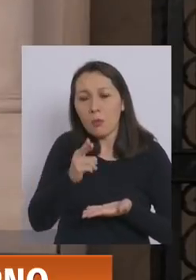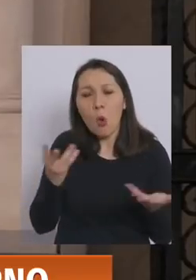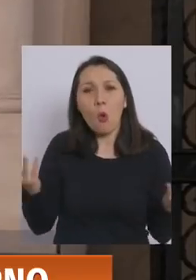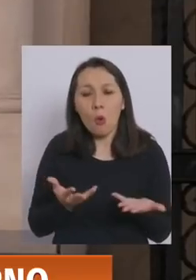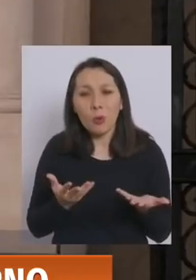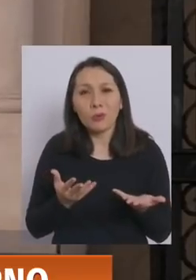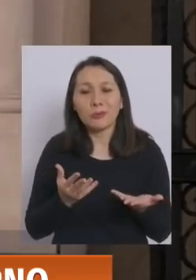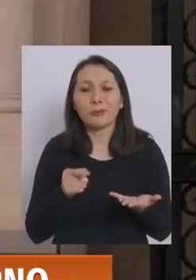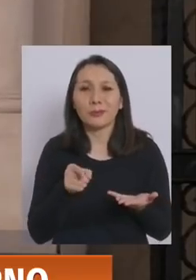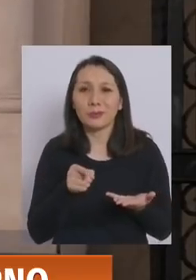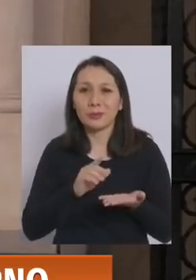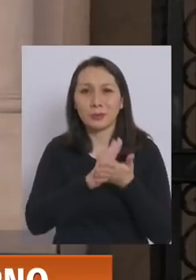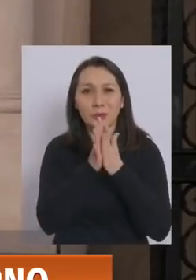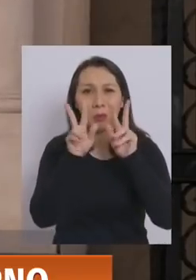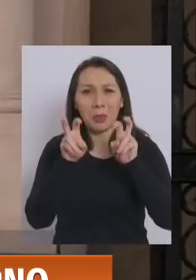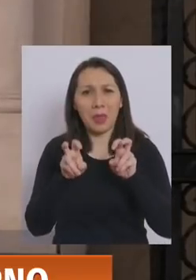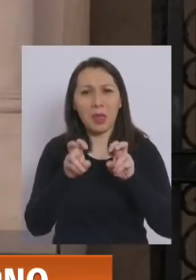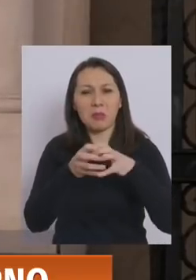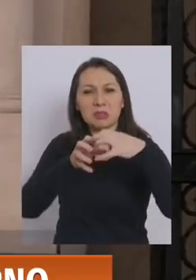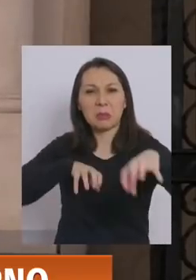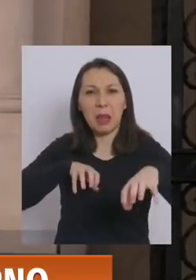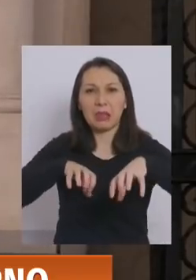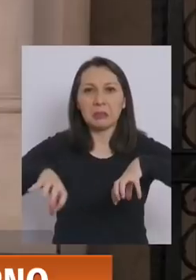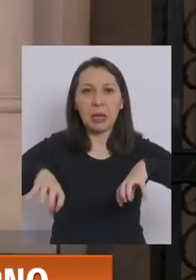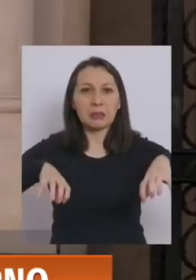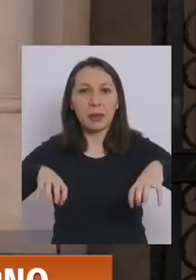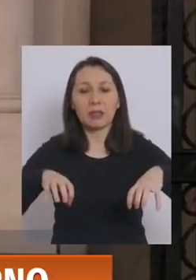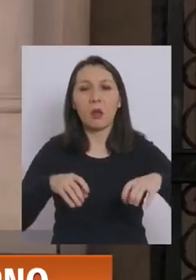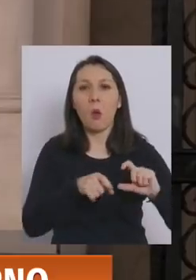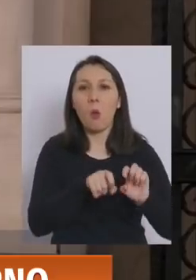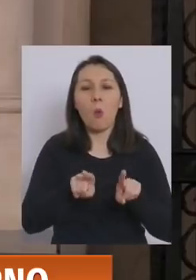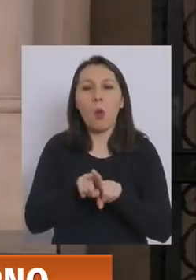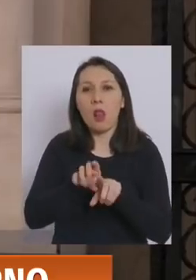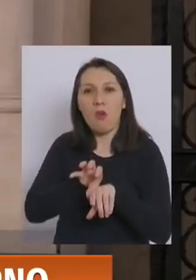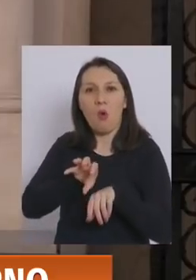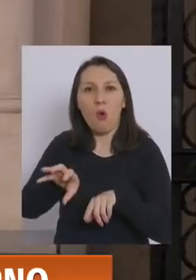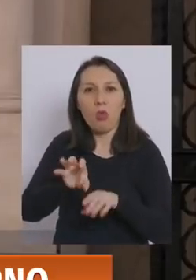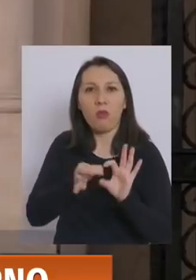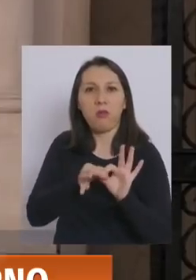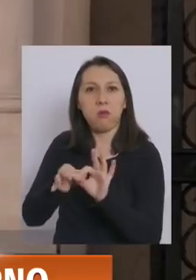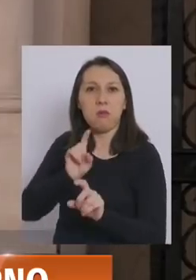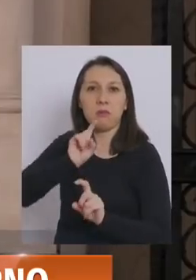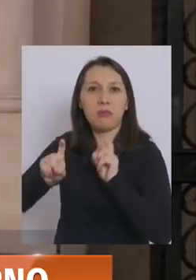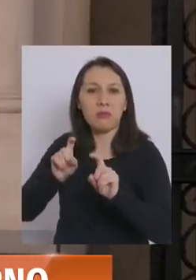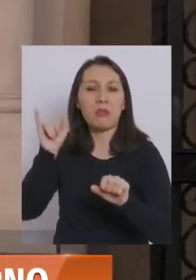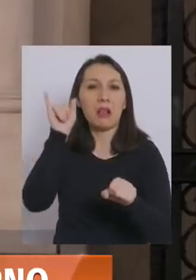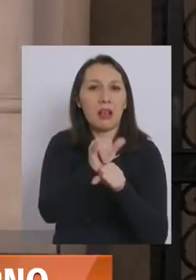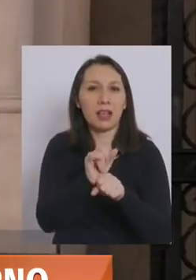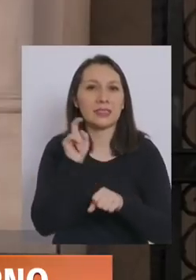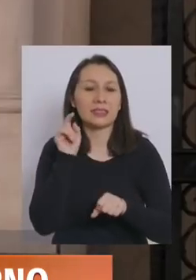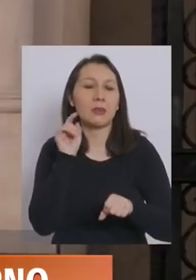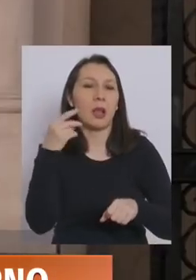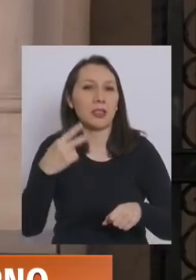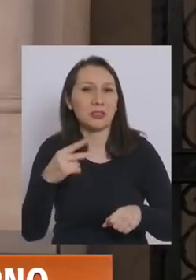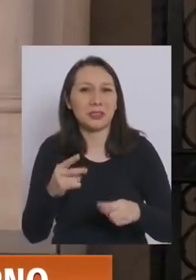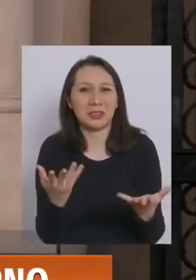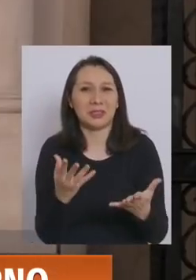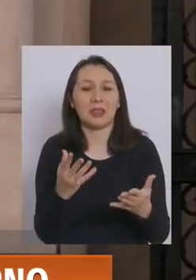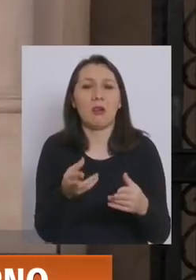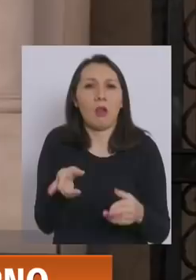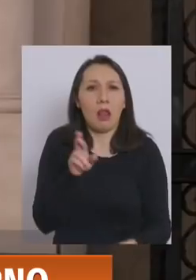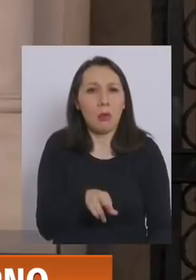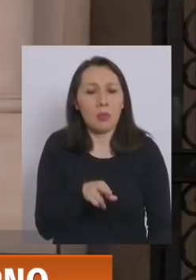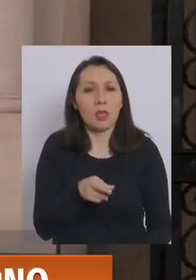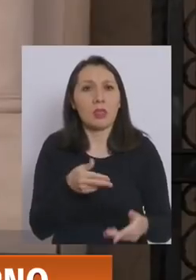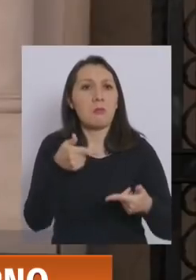Por tanto, todo aquello que tienda a esa polarización, a esos mensajes de odio, a esos mensajes de fake news, a esos mensajes de seguir